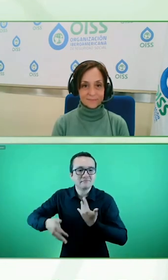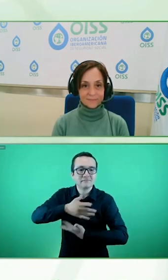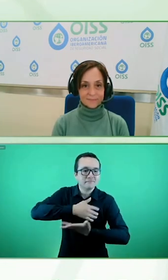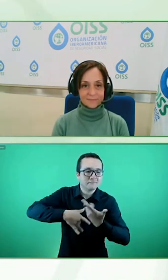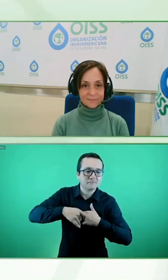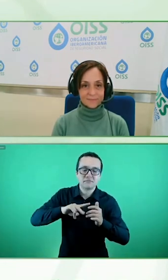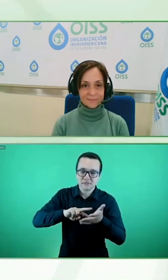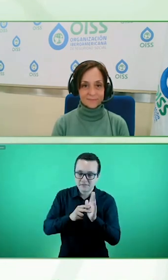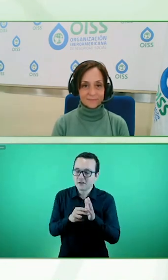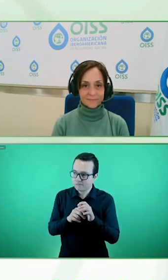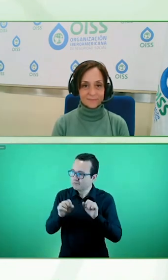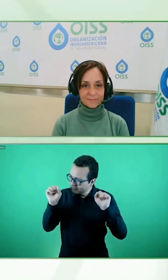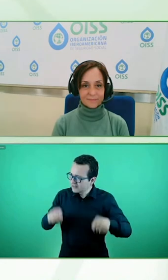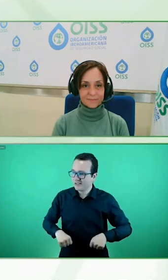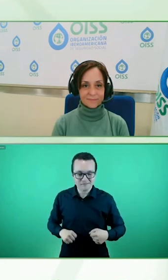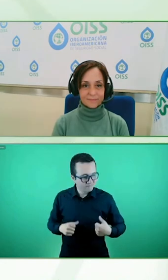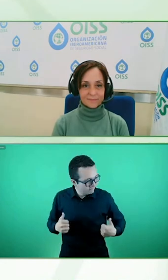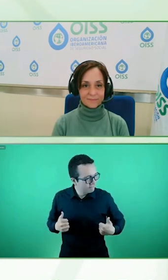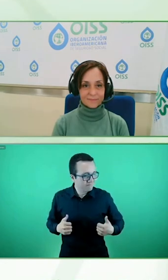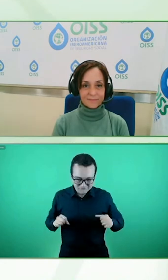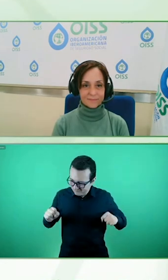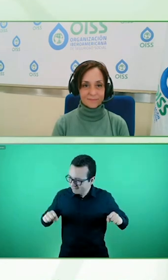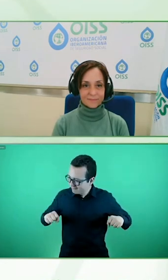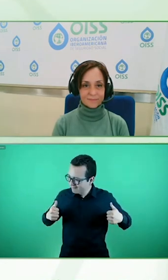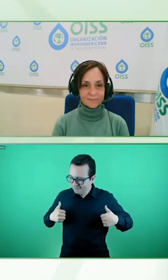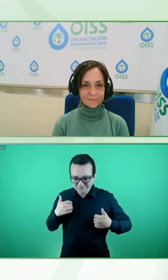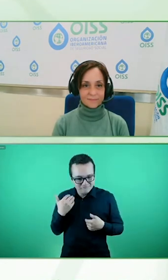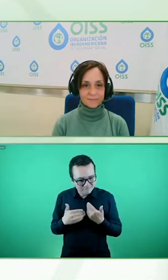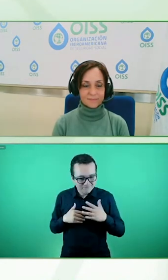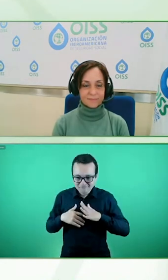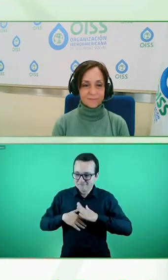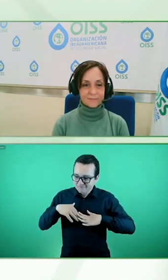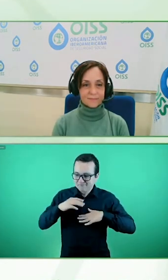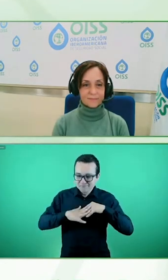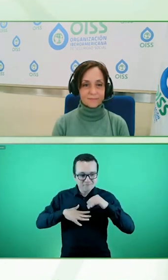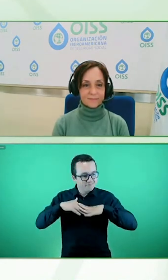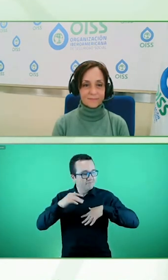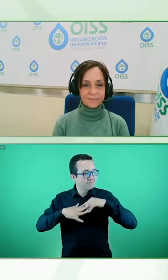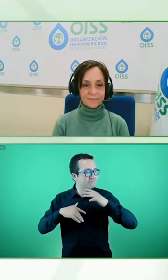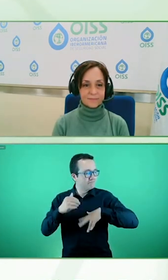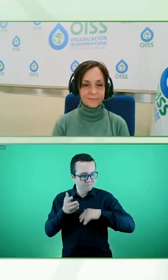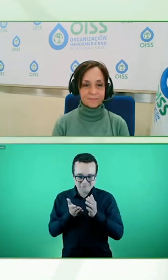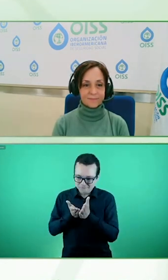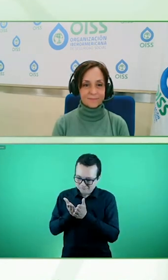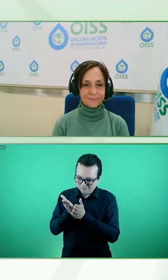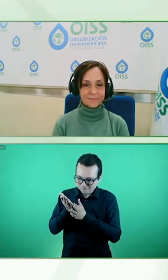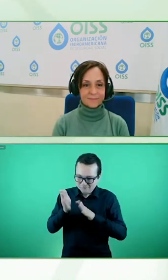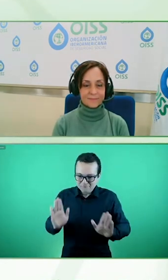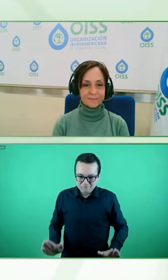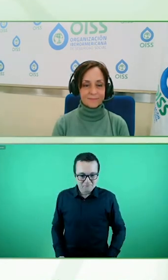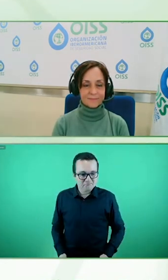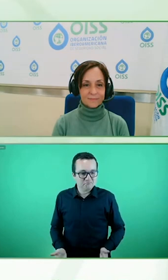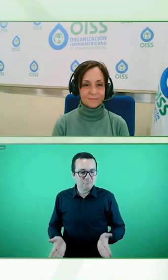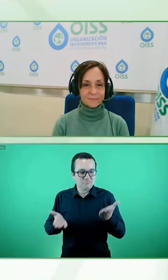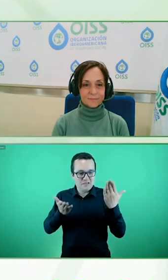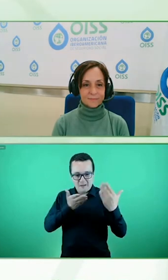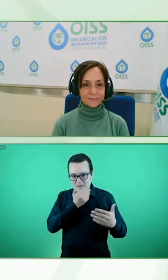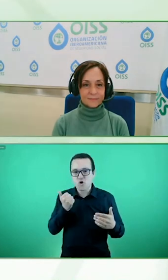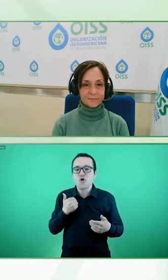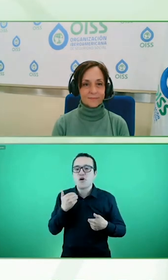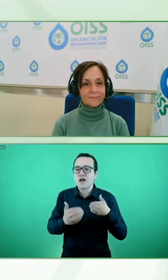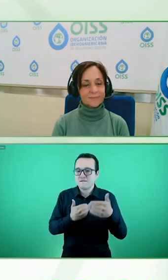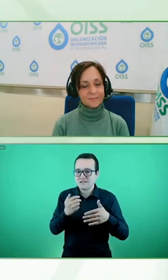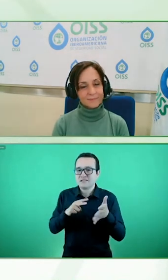que estamos construyendo un mundo mejor con una mayor integración de las personas con discapacidad